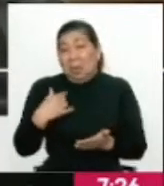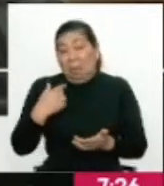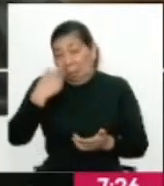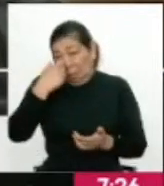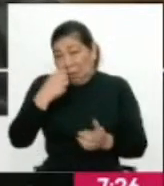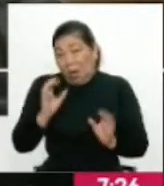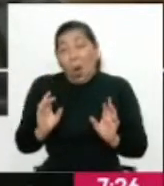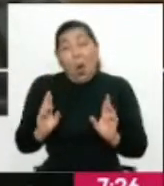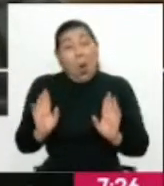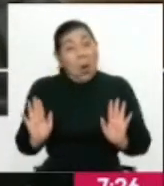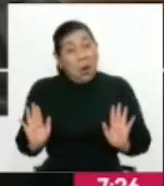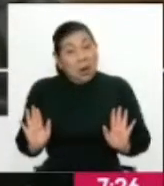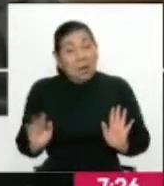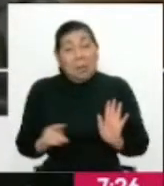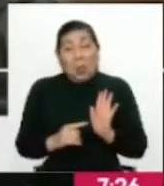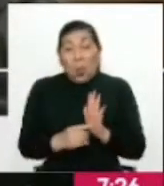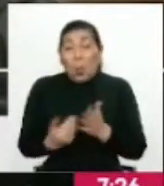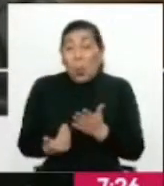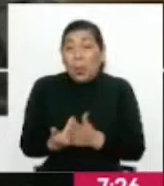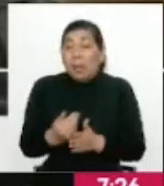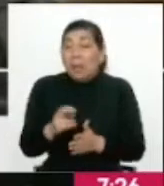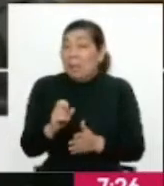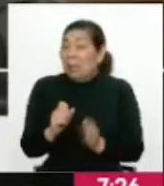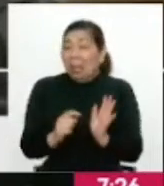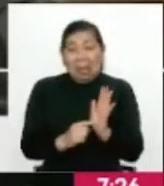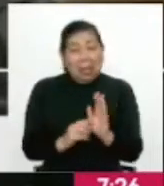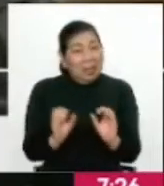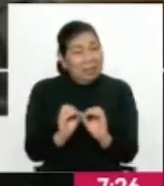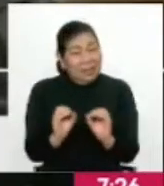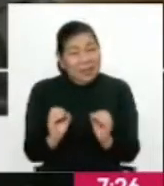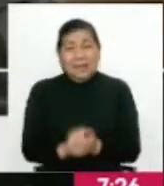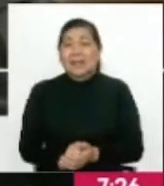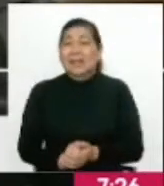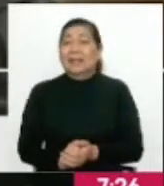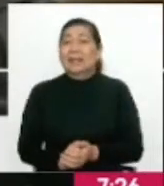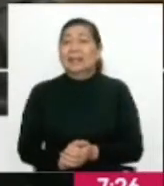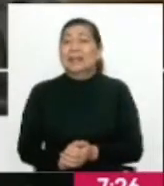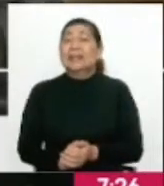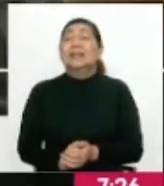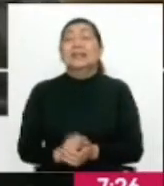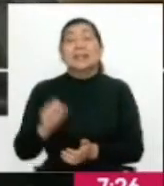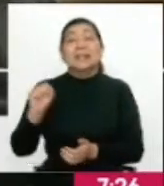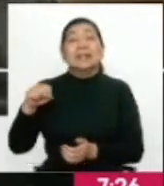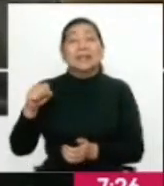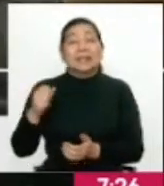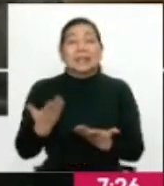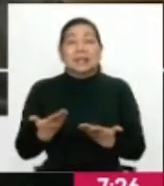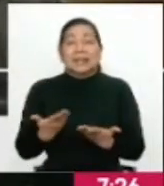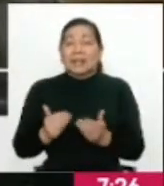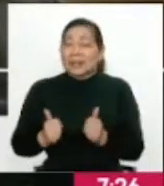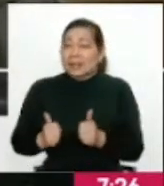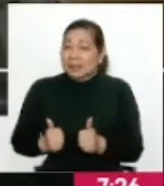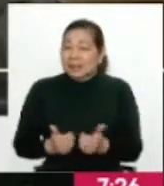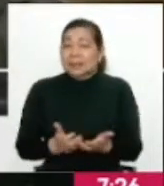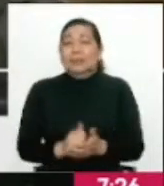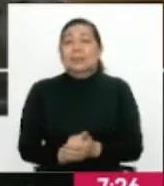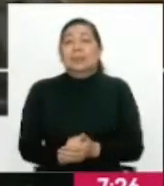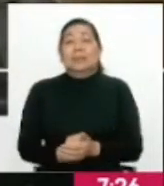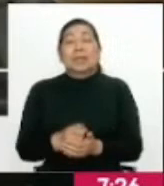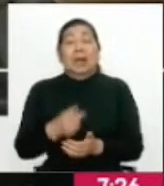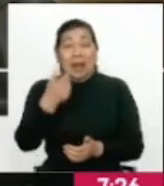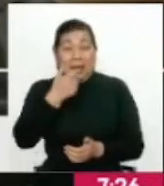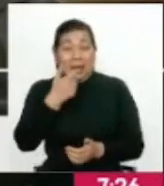menos personalmente decía, ojalá que no aparezca una nueva variante. Y nunca apareció una nueva variante. Si hacemos el seguimiento a la gripe